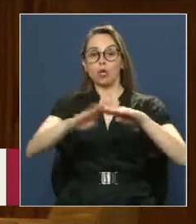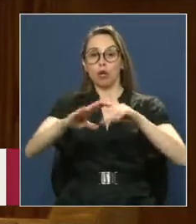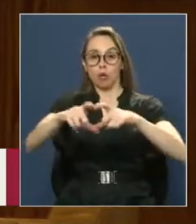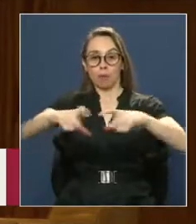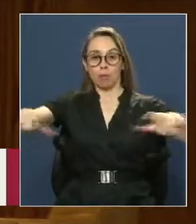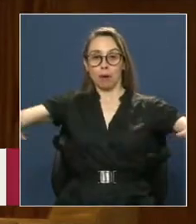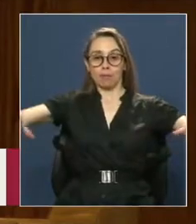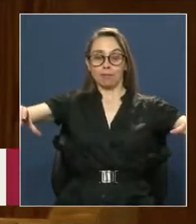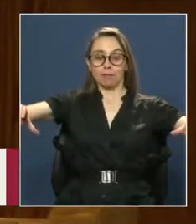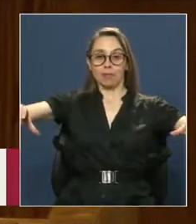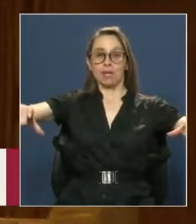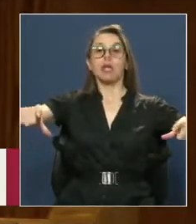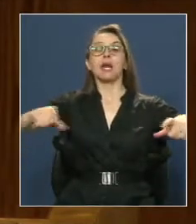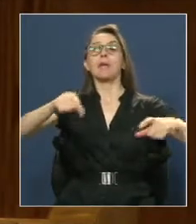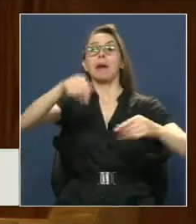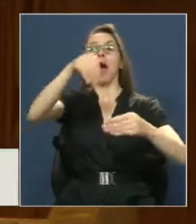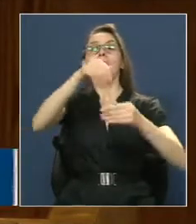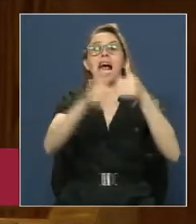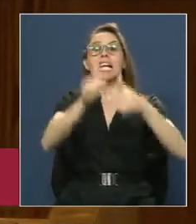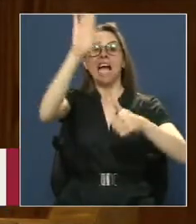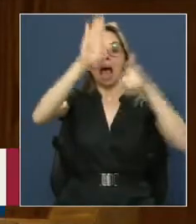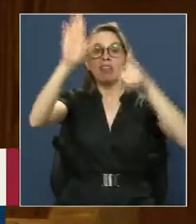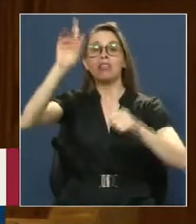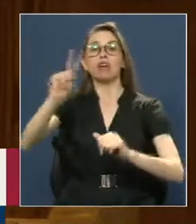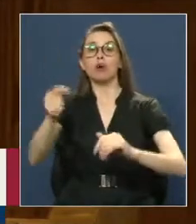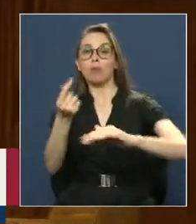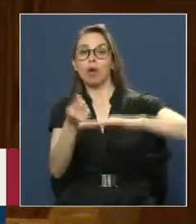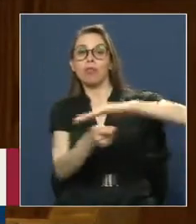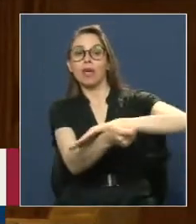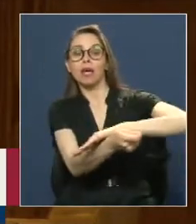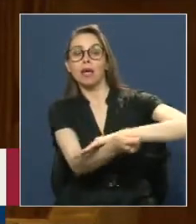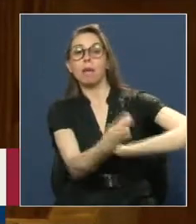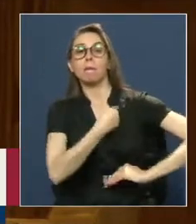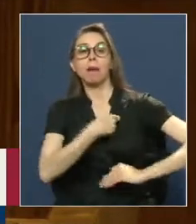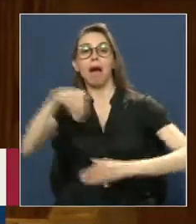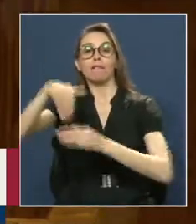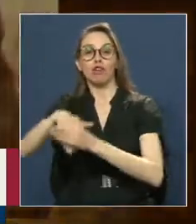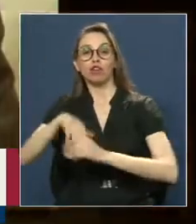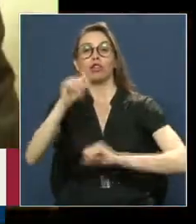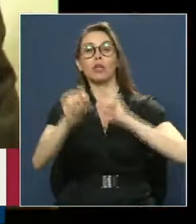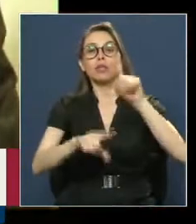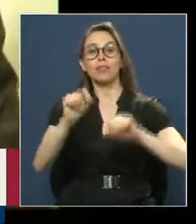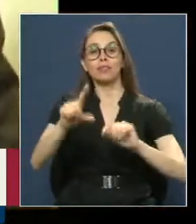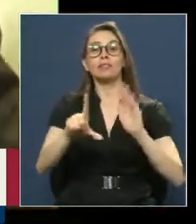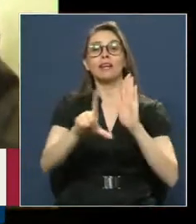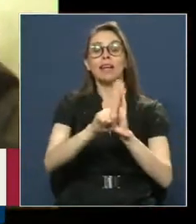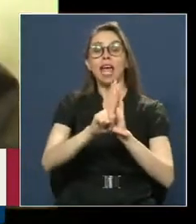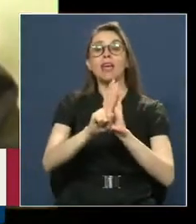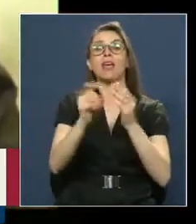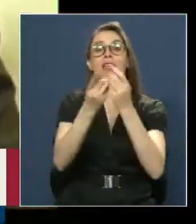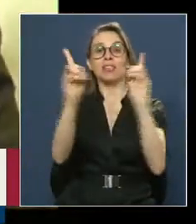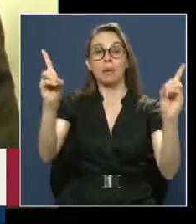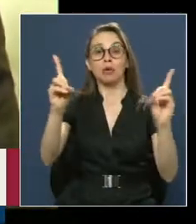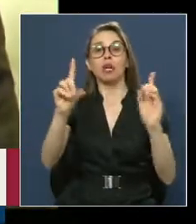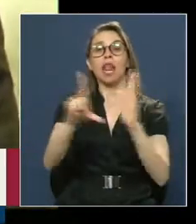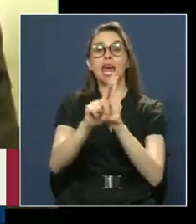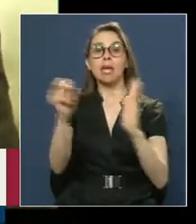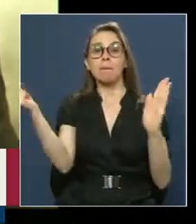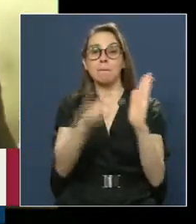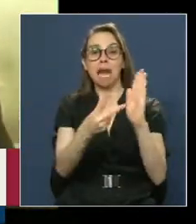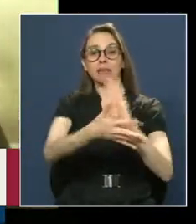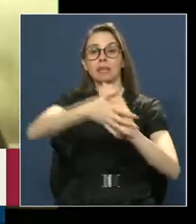Que combatía El coheto Y la derogación De la ley Sobre defensa Permanente De la democracia O la ley Maldita